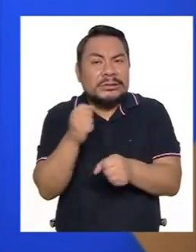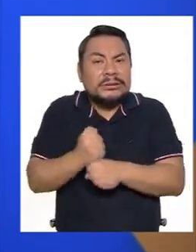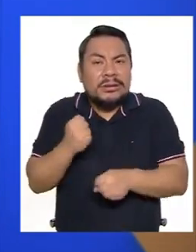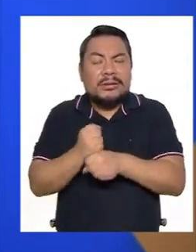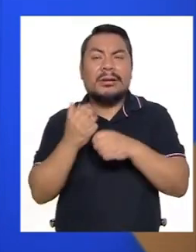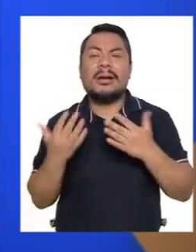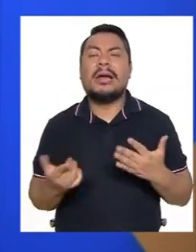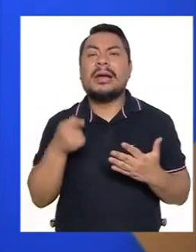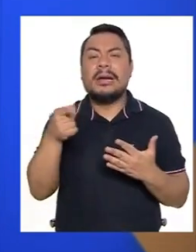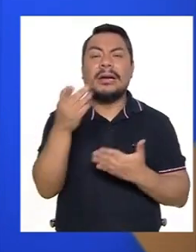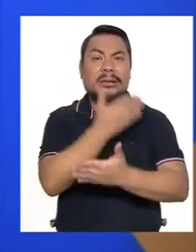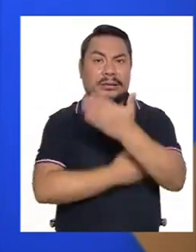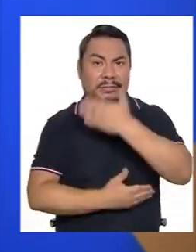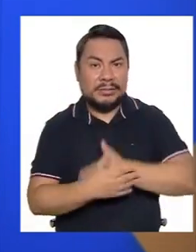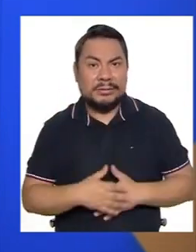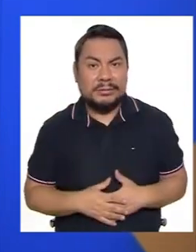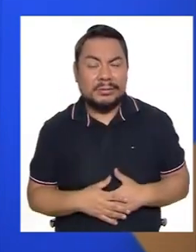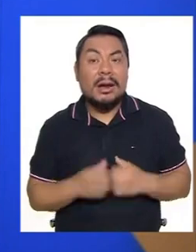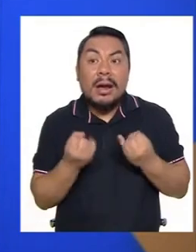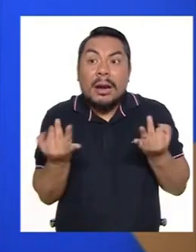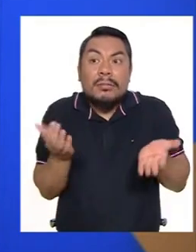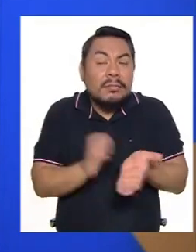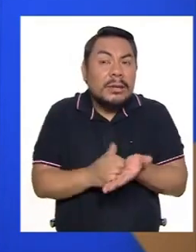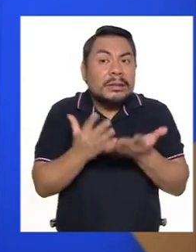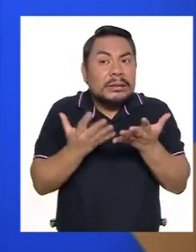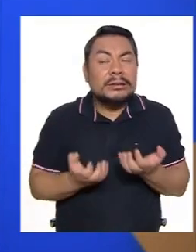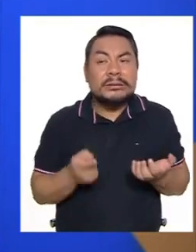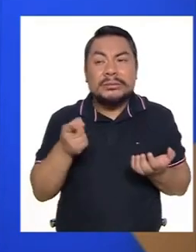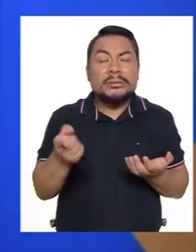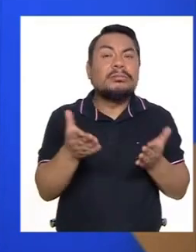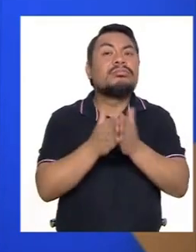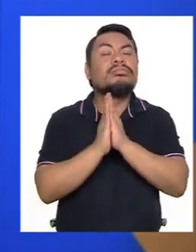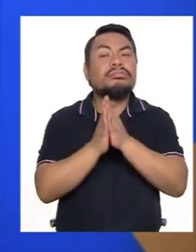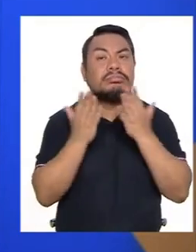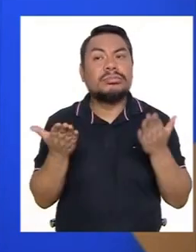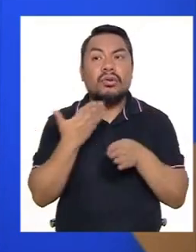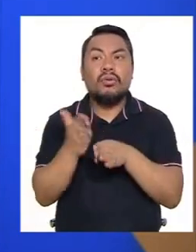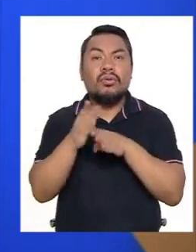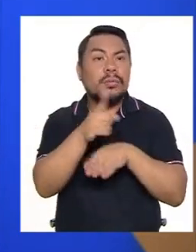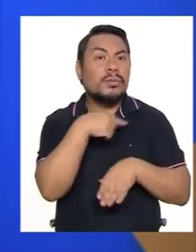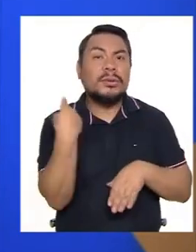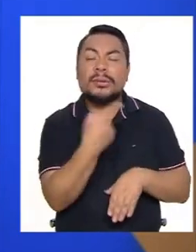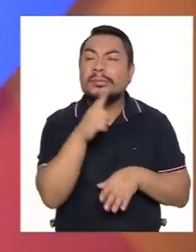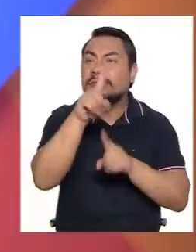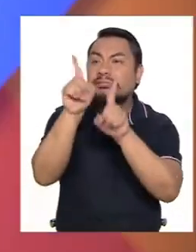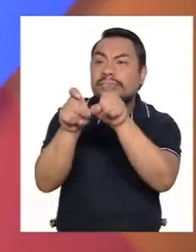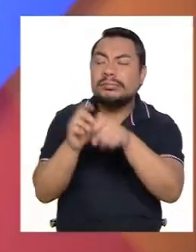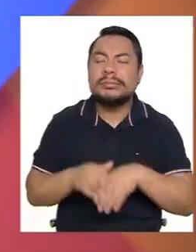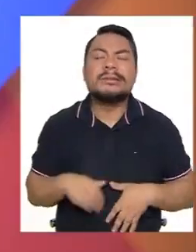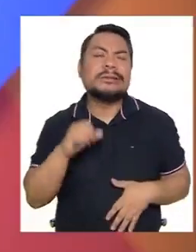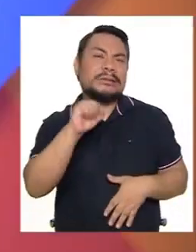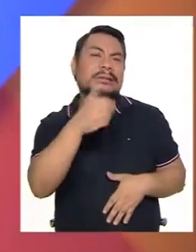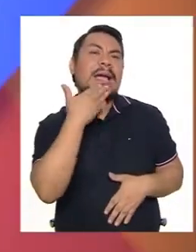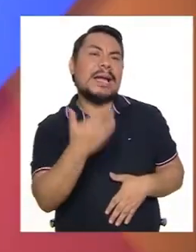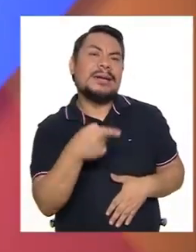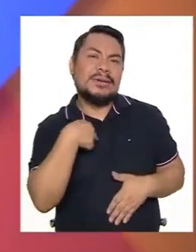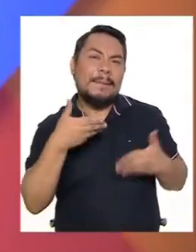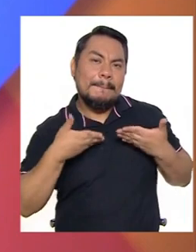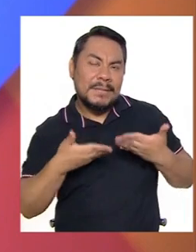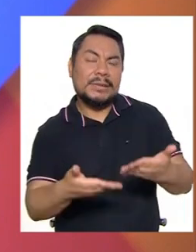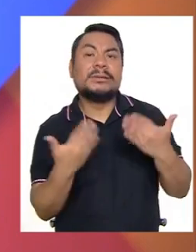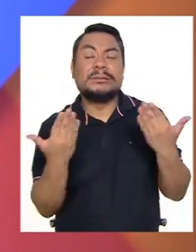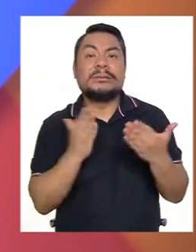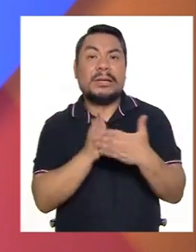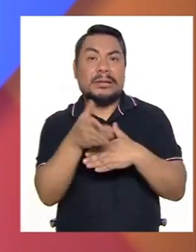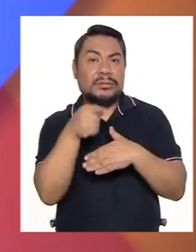por lo que es la discapacidad. ¿Algo más que quieras, por favor, compartir con nosotros? Bueno, agradecerte la invitación y a